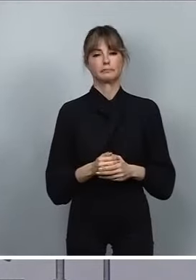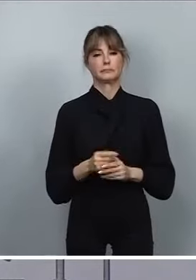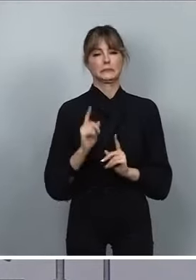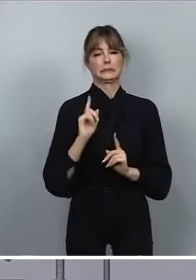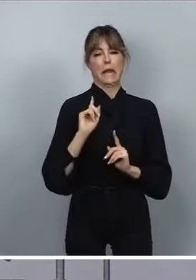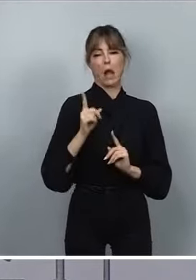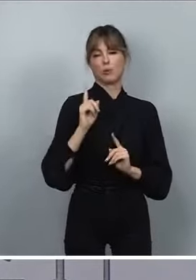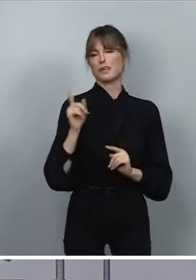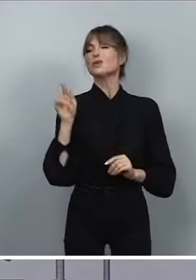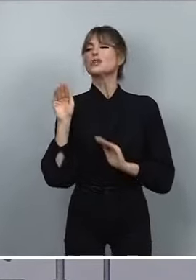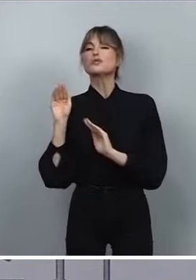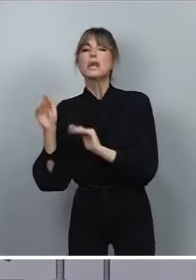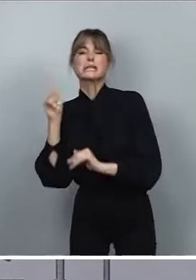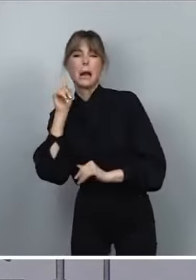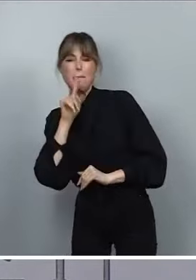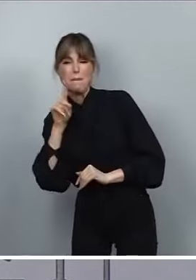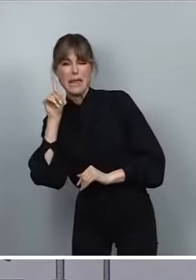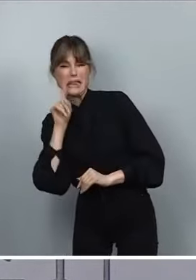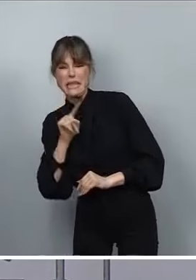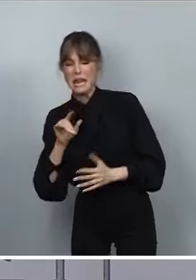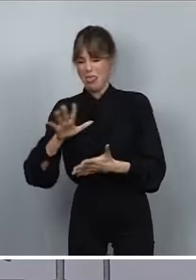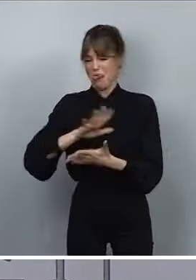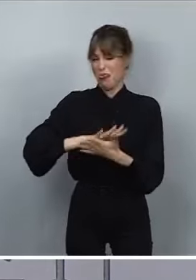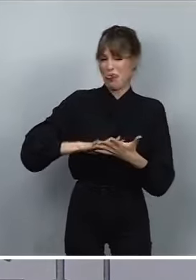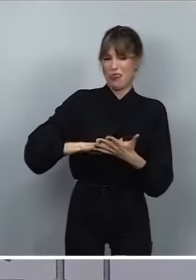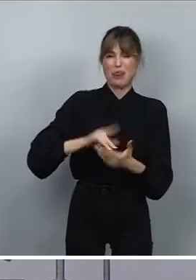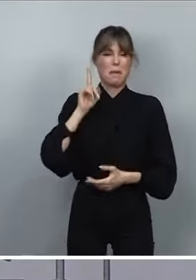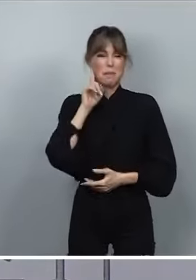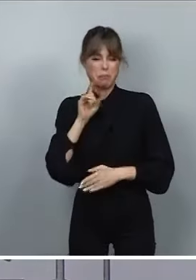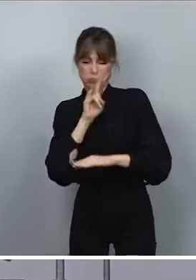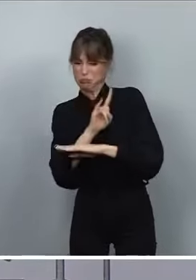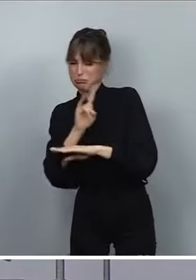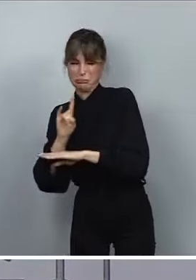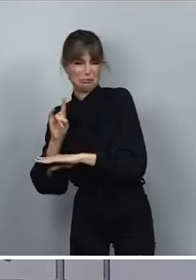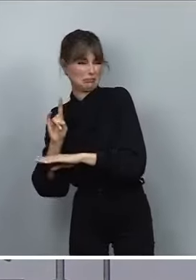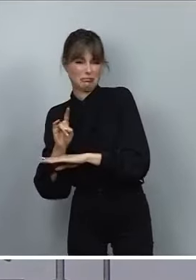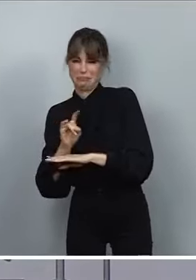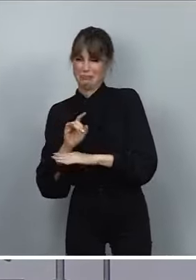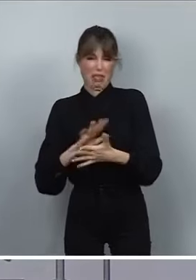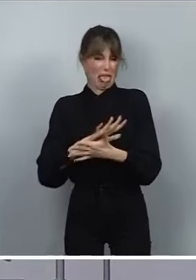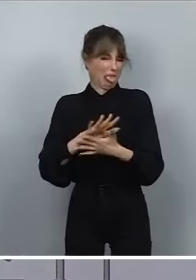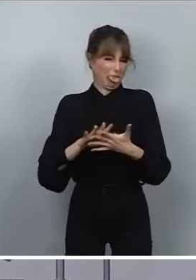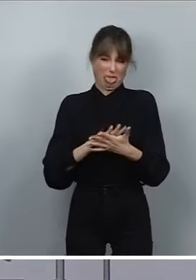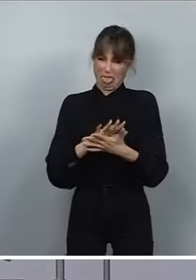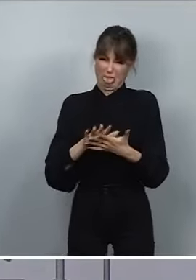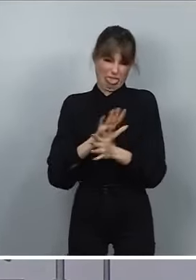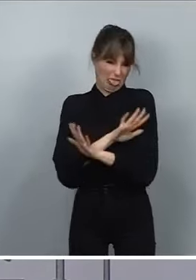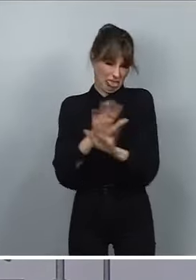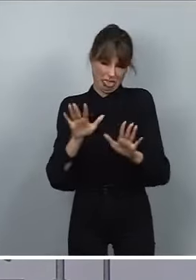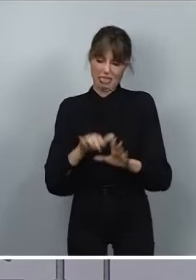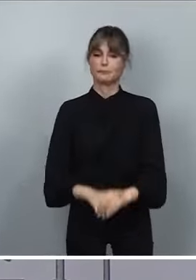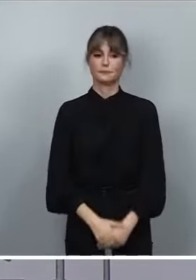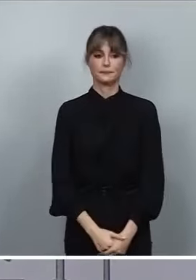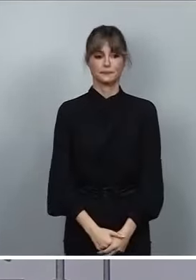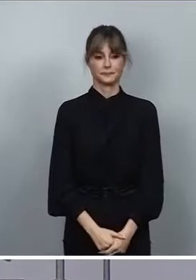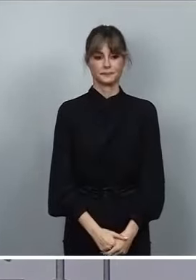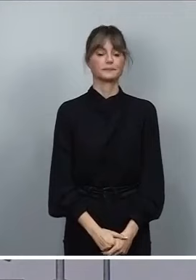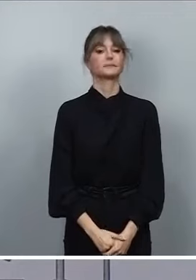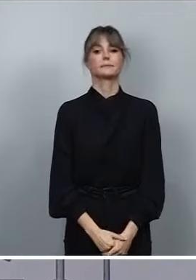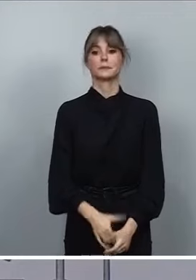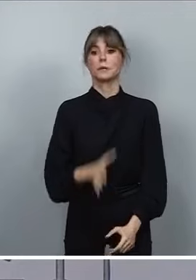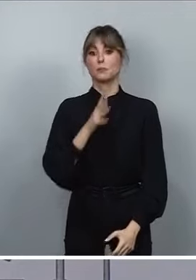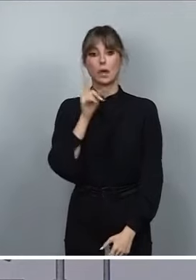en mentiras, infundios, bulos, insidias y por todo ello, porque la